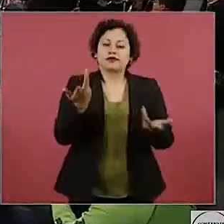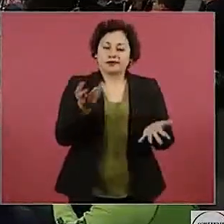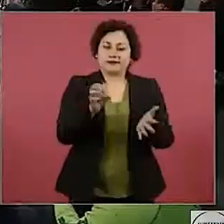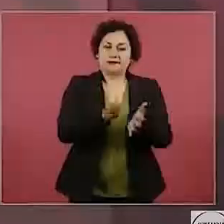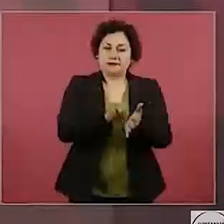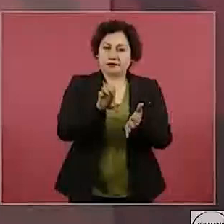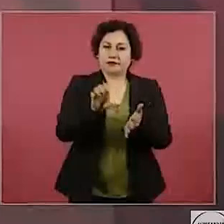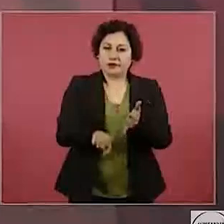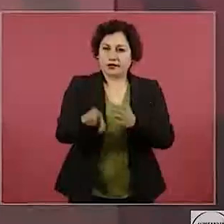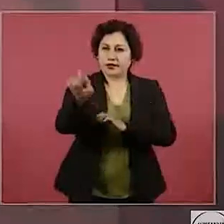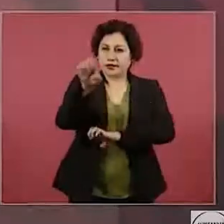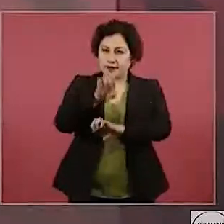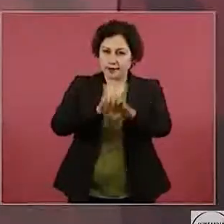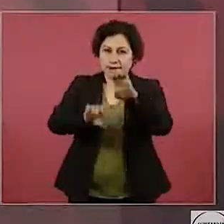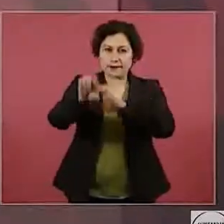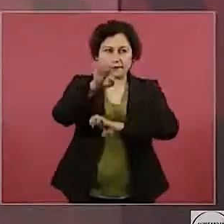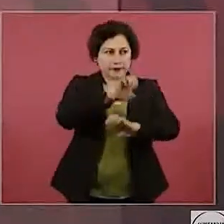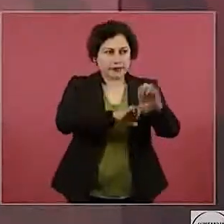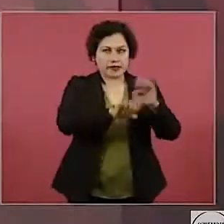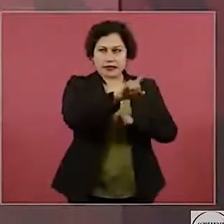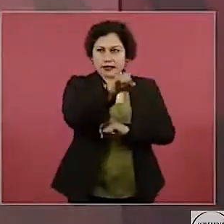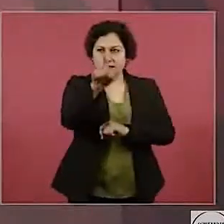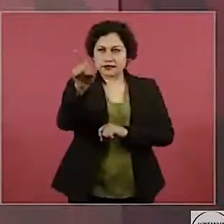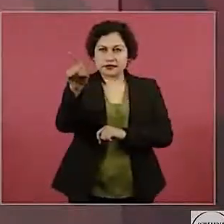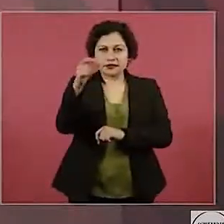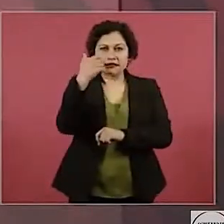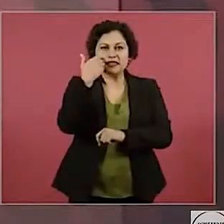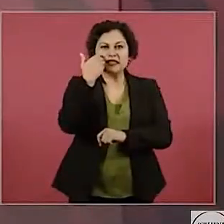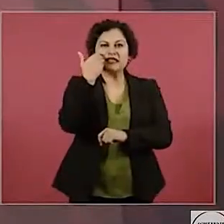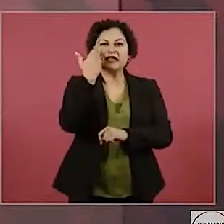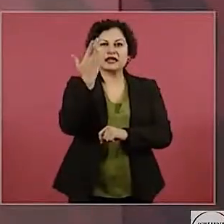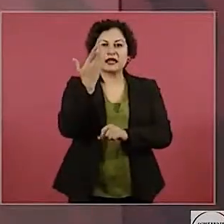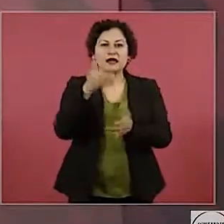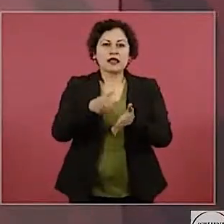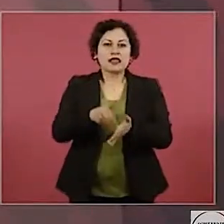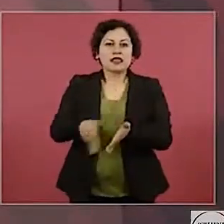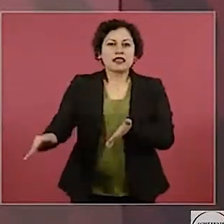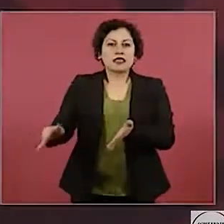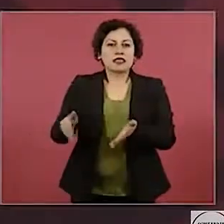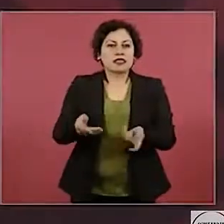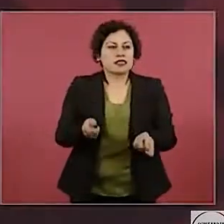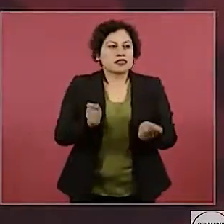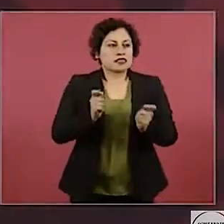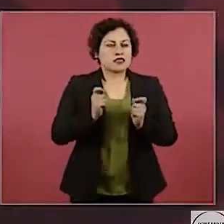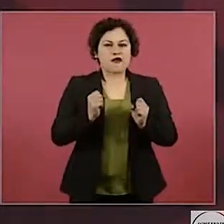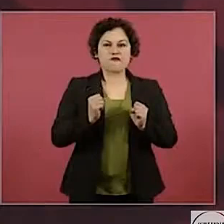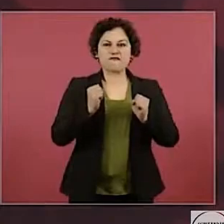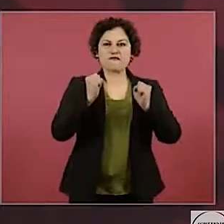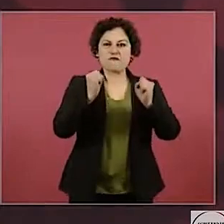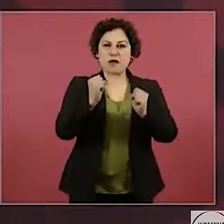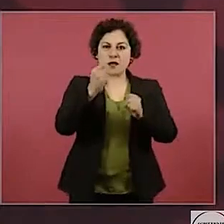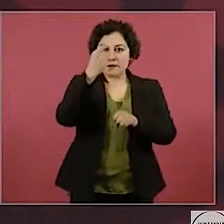dominar la industria eléctrica?